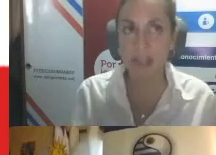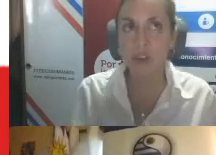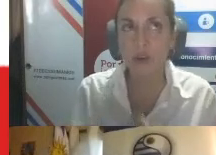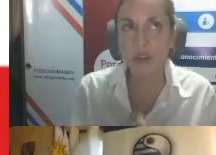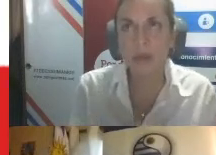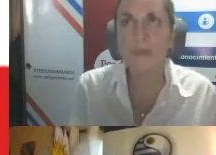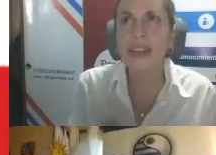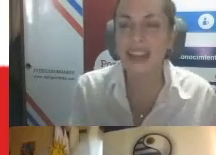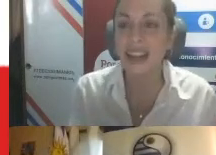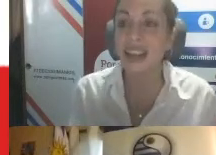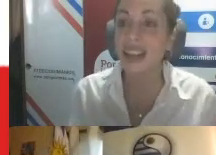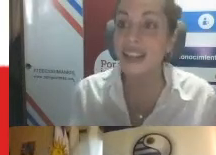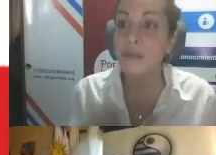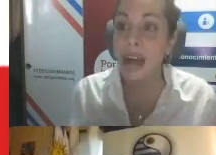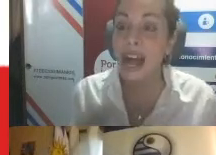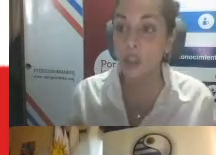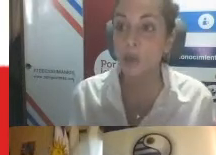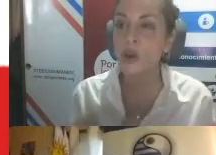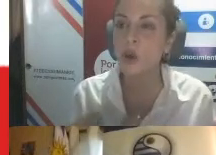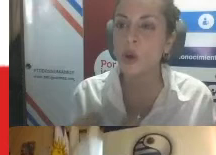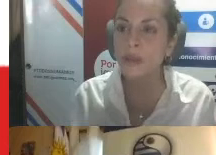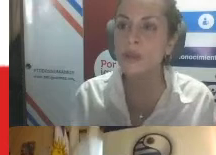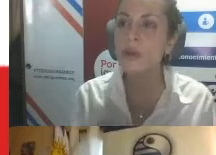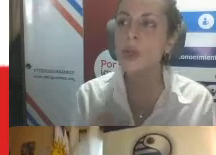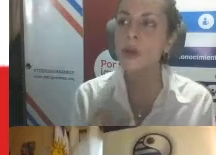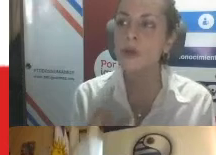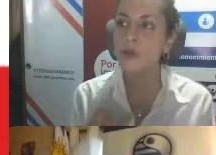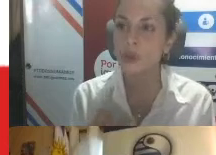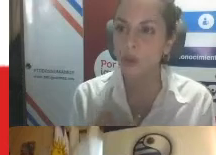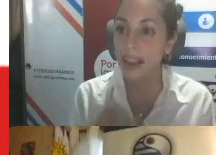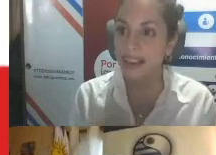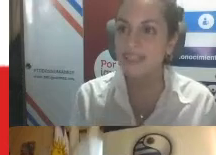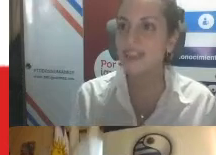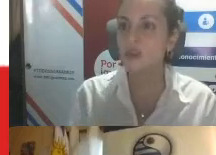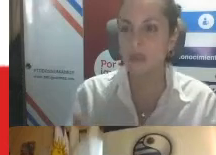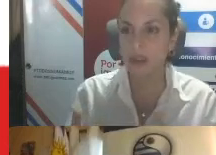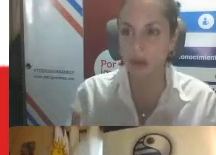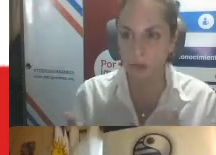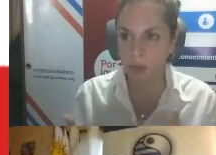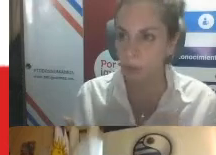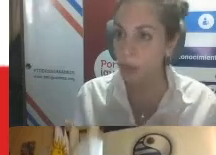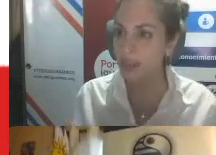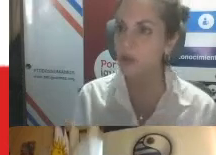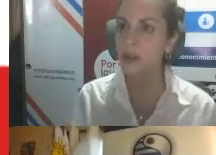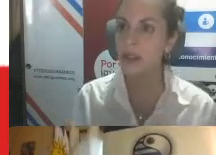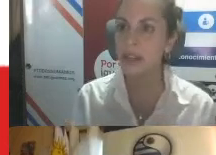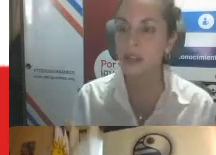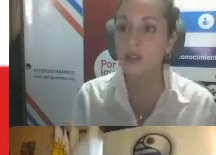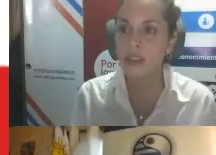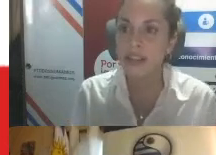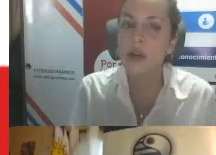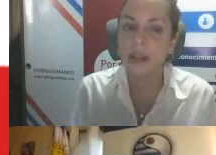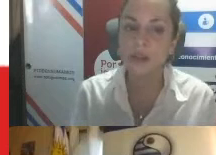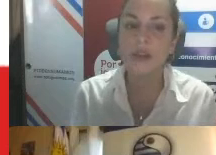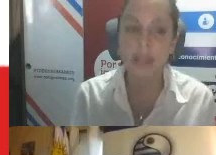También esto nos lleva a pensar, estándar más alto, bueno, cuánto nuestros países, desde lo que se puede, ¿no? Desde el